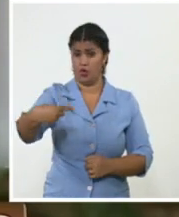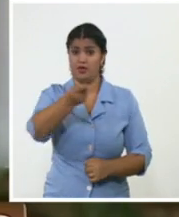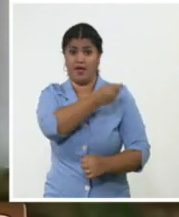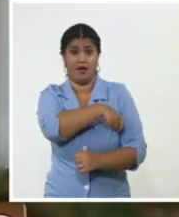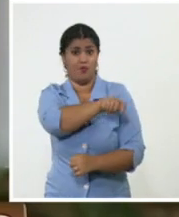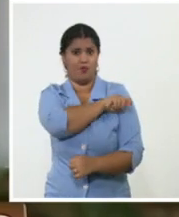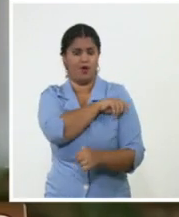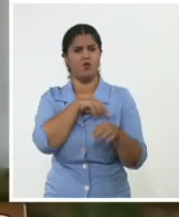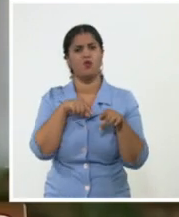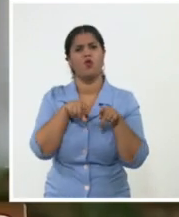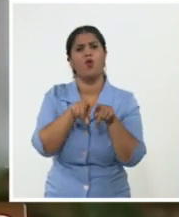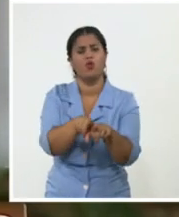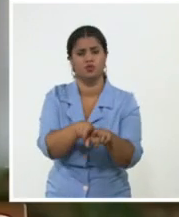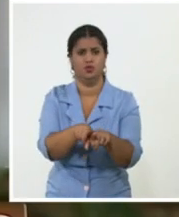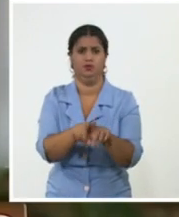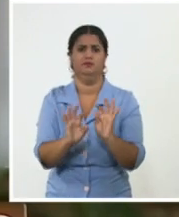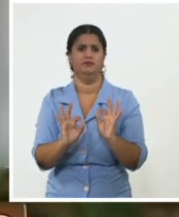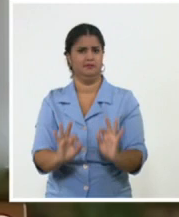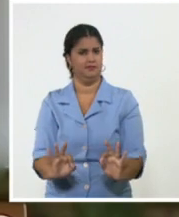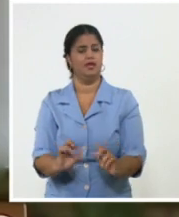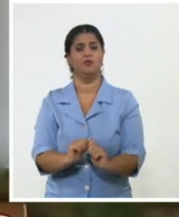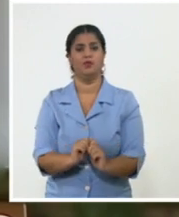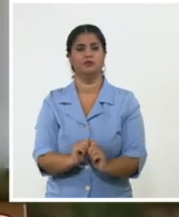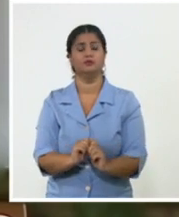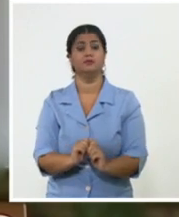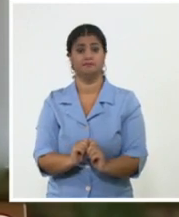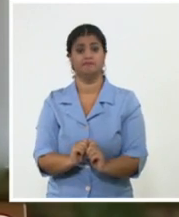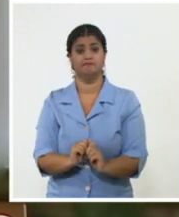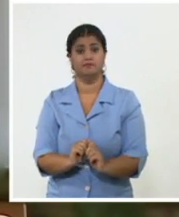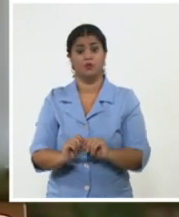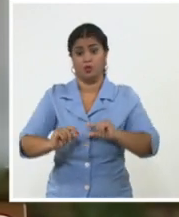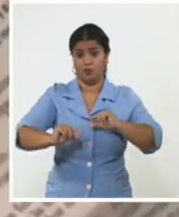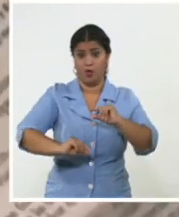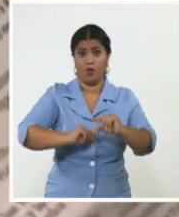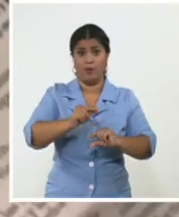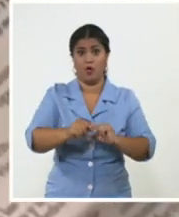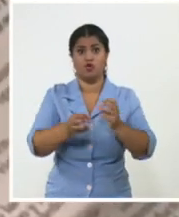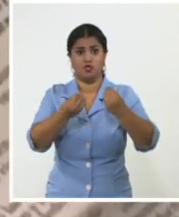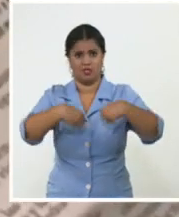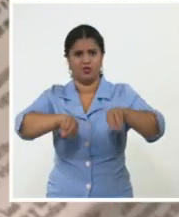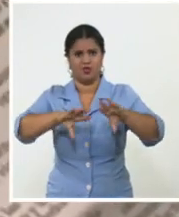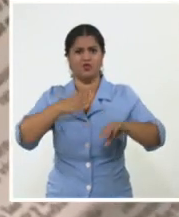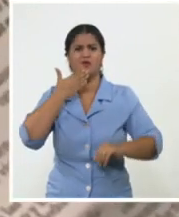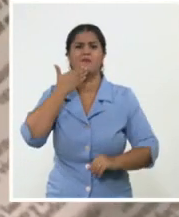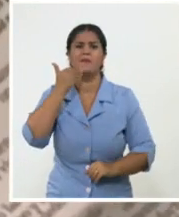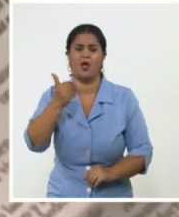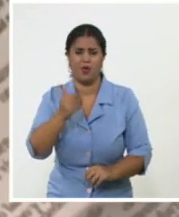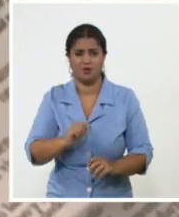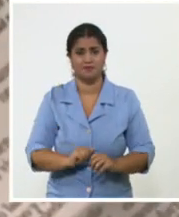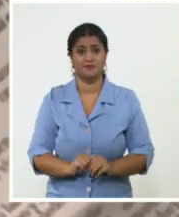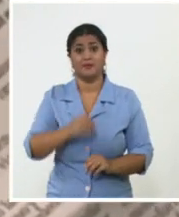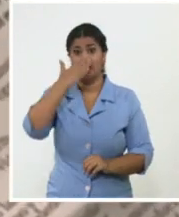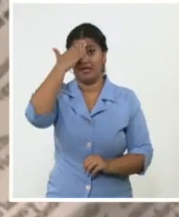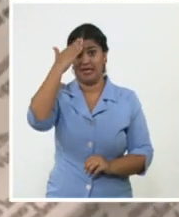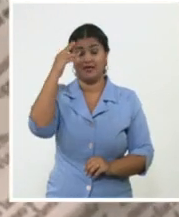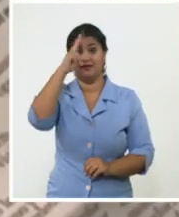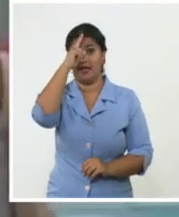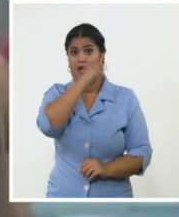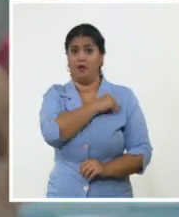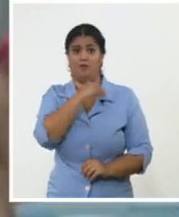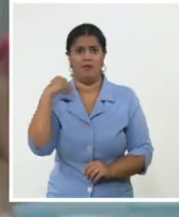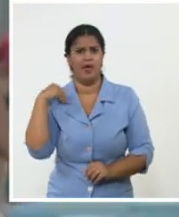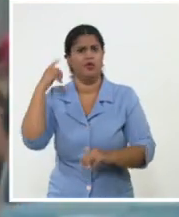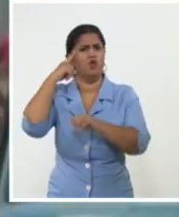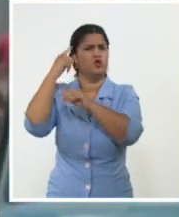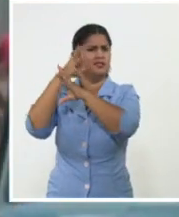se abren luces, se abren esperanzas, se abren caminos para continuar adelante. Nadie ignora la necesidad de continuar los